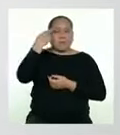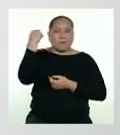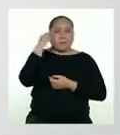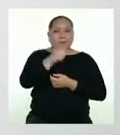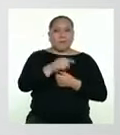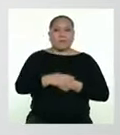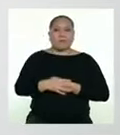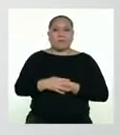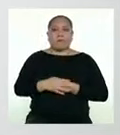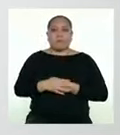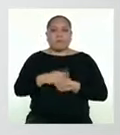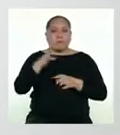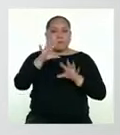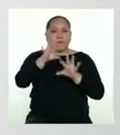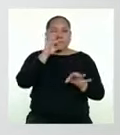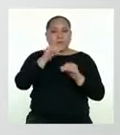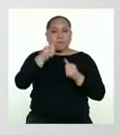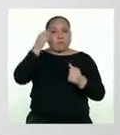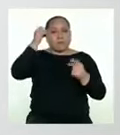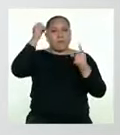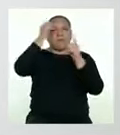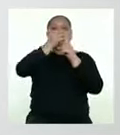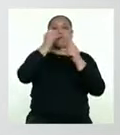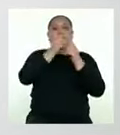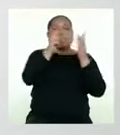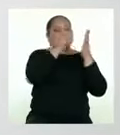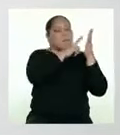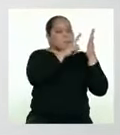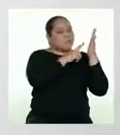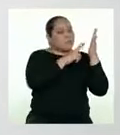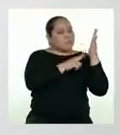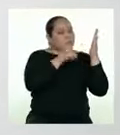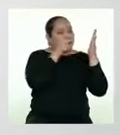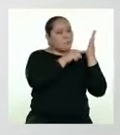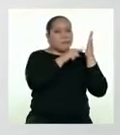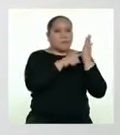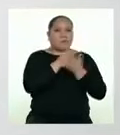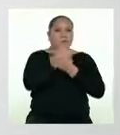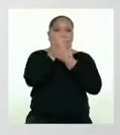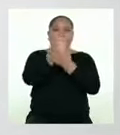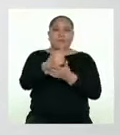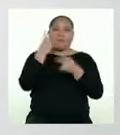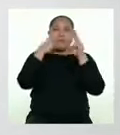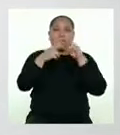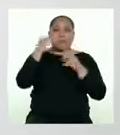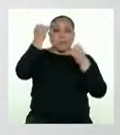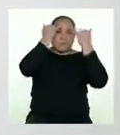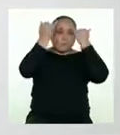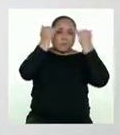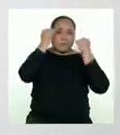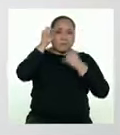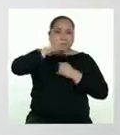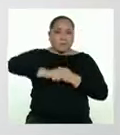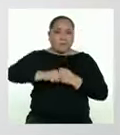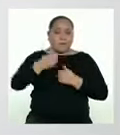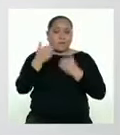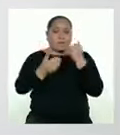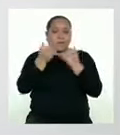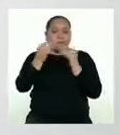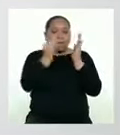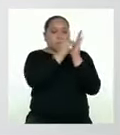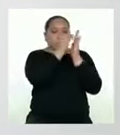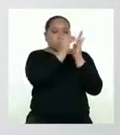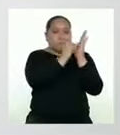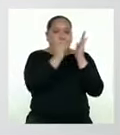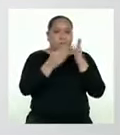eso. Identificar el propósito de lo que leemos nos permite evaluar si las ideas se han desarrollado de forma